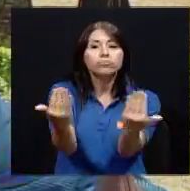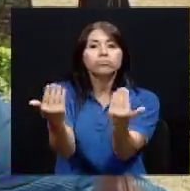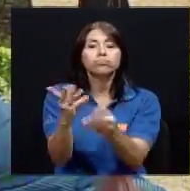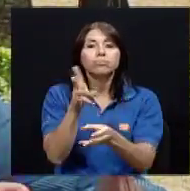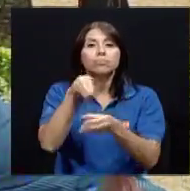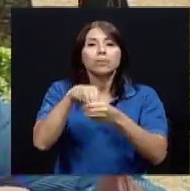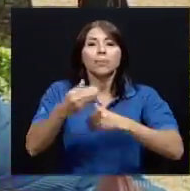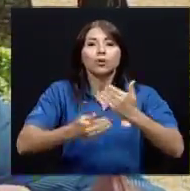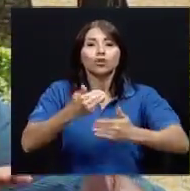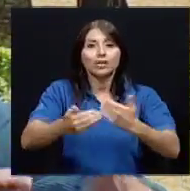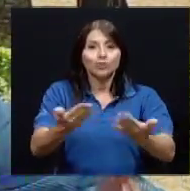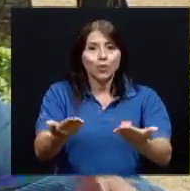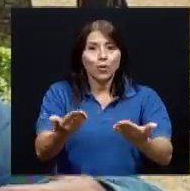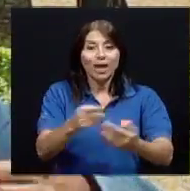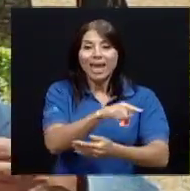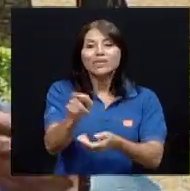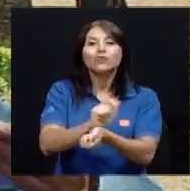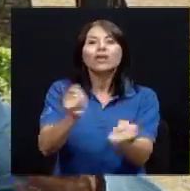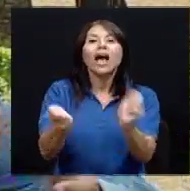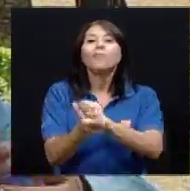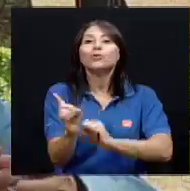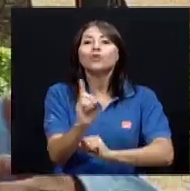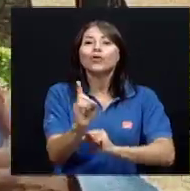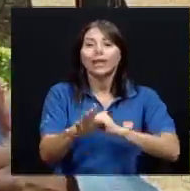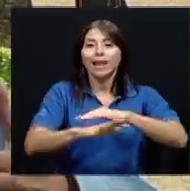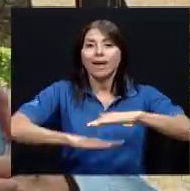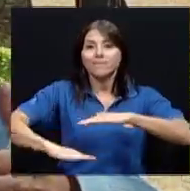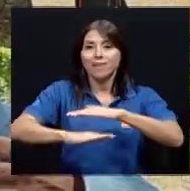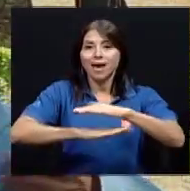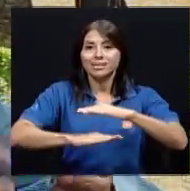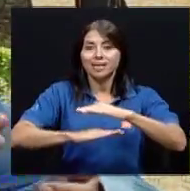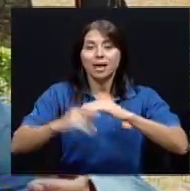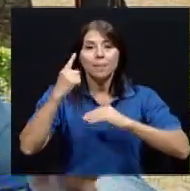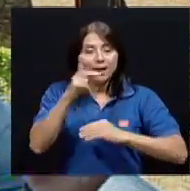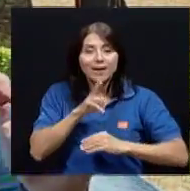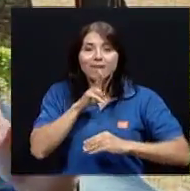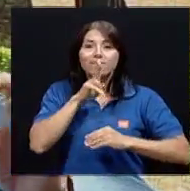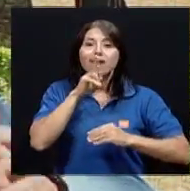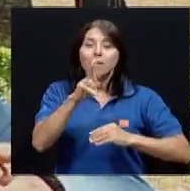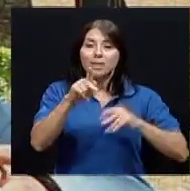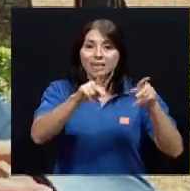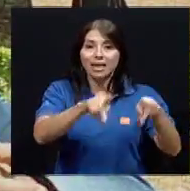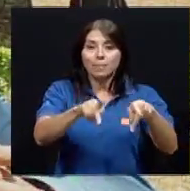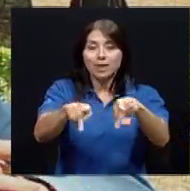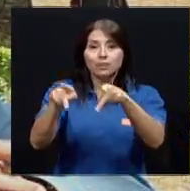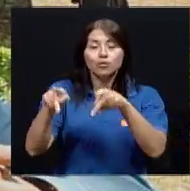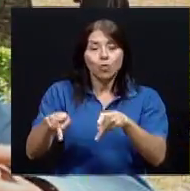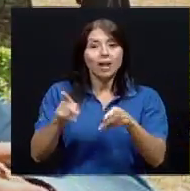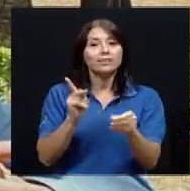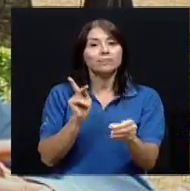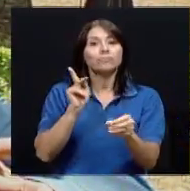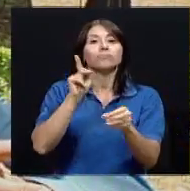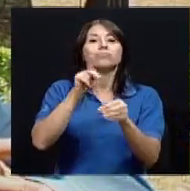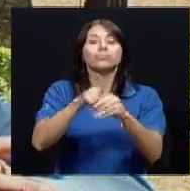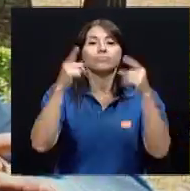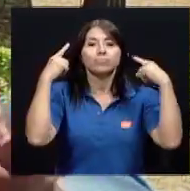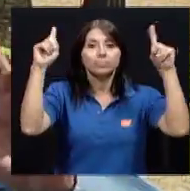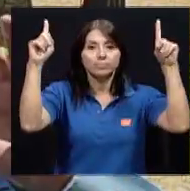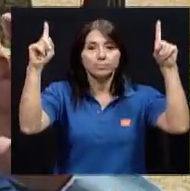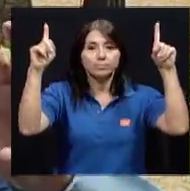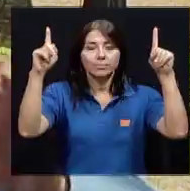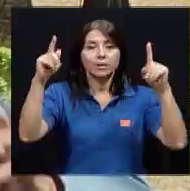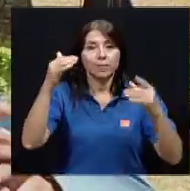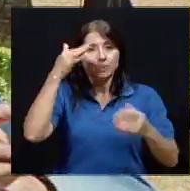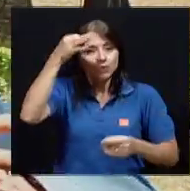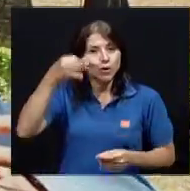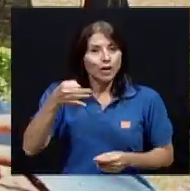cambios se deben dar ahí en la base para que realmente se logre la participación de las comunidades en este proceso, ¿verdad? Creo